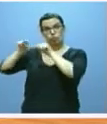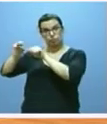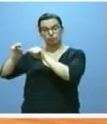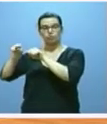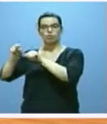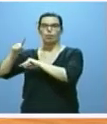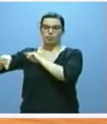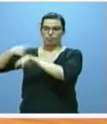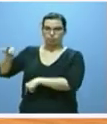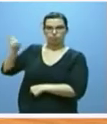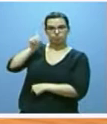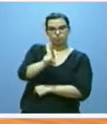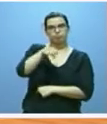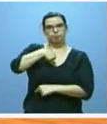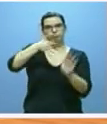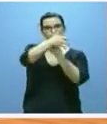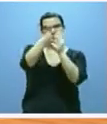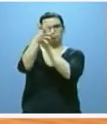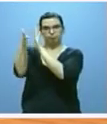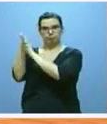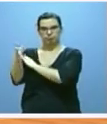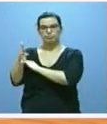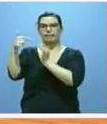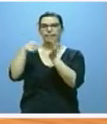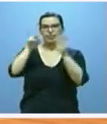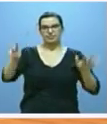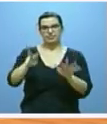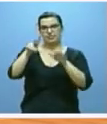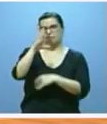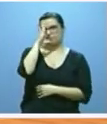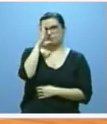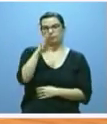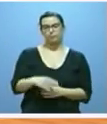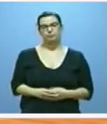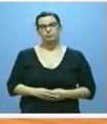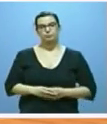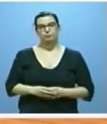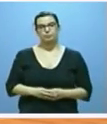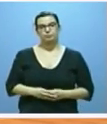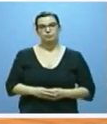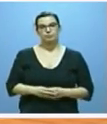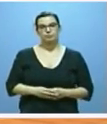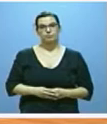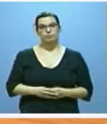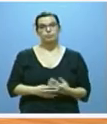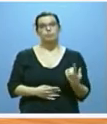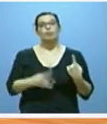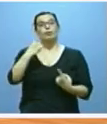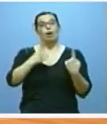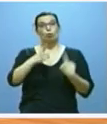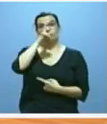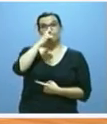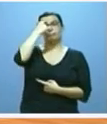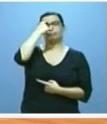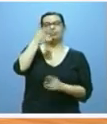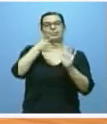di cuenta a este pleno en la comparecencia del 7 de febrero. El recordatorio de algunos de ellos me permite volver a fijar la